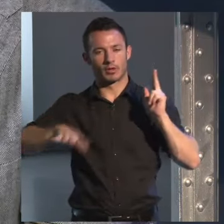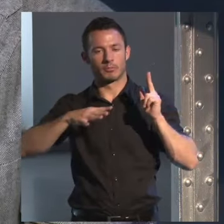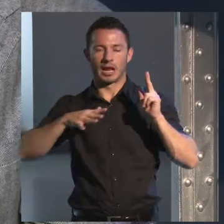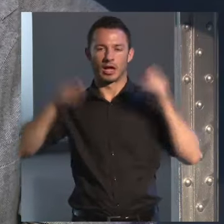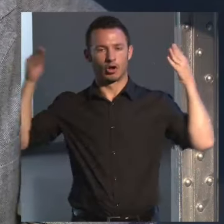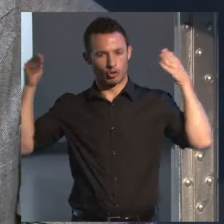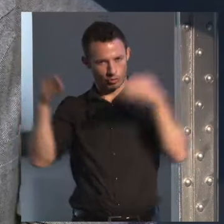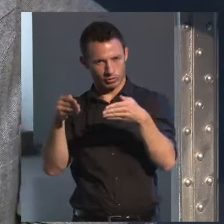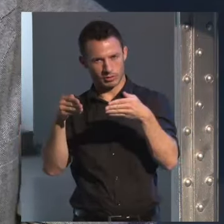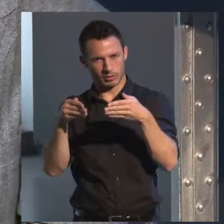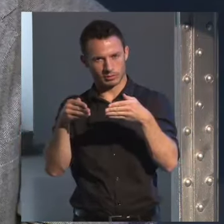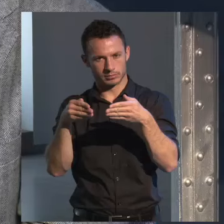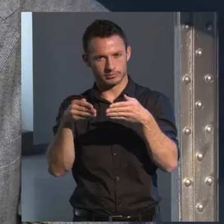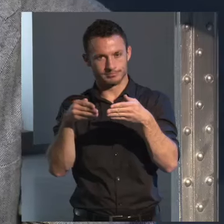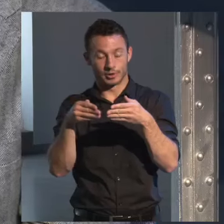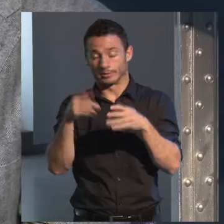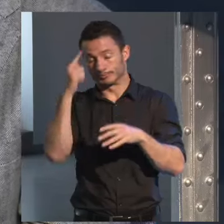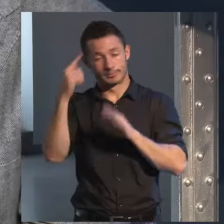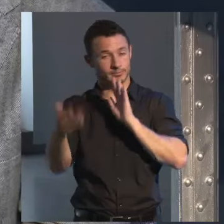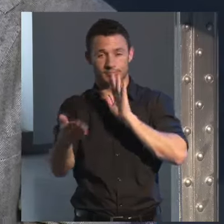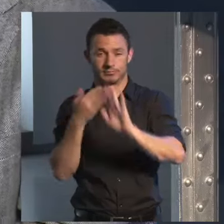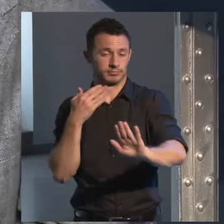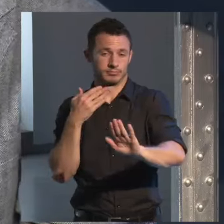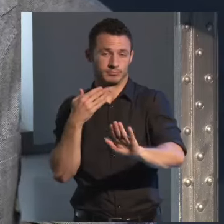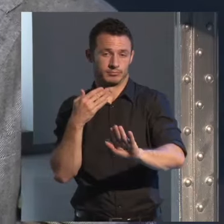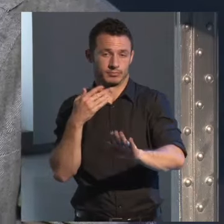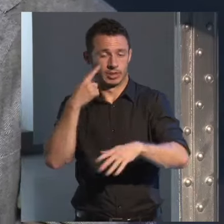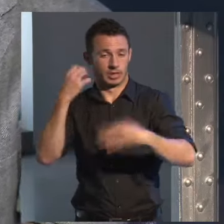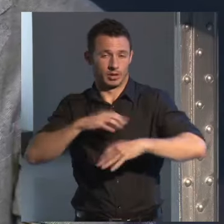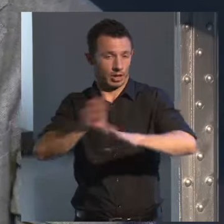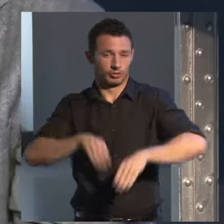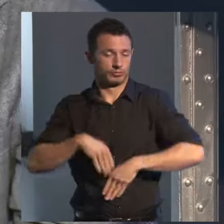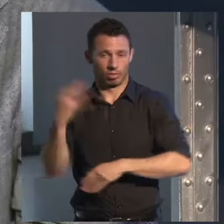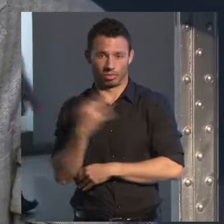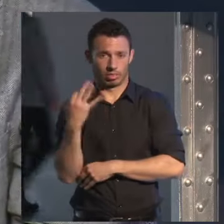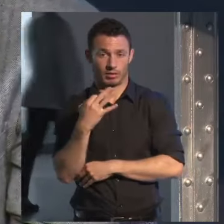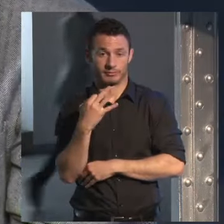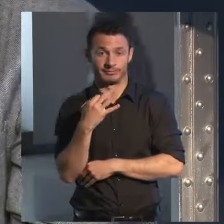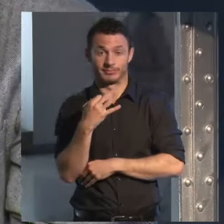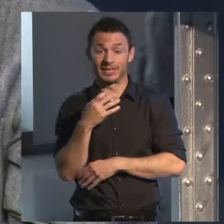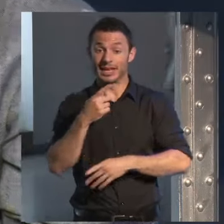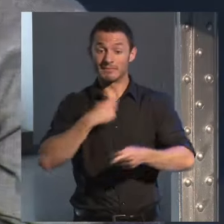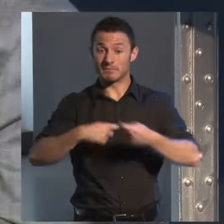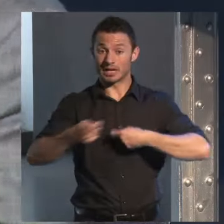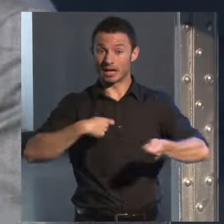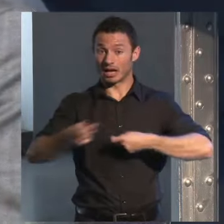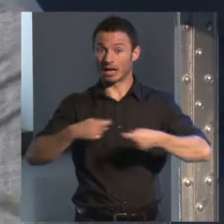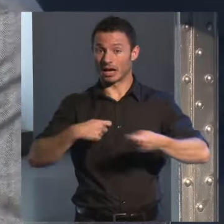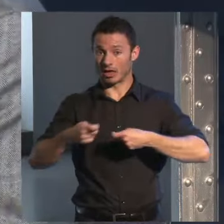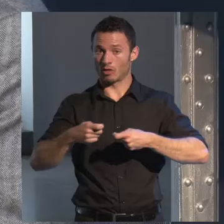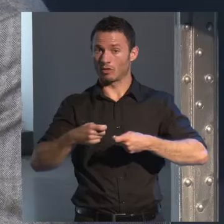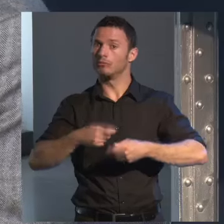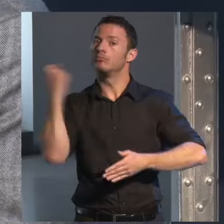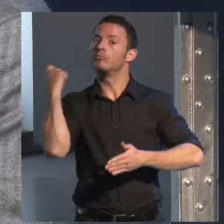bueno hay que asumir el riesgo el mercado como tú bien dices Alicia es súper